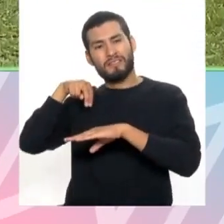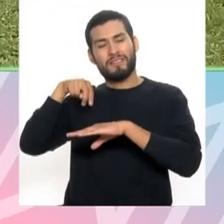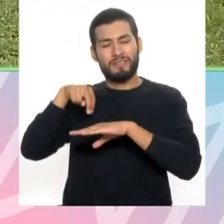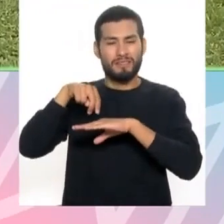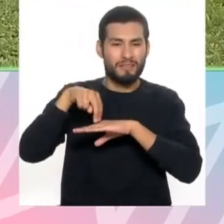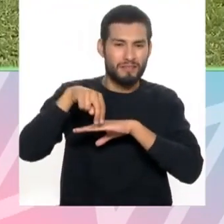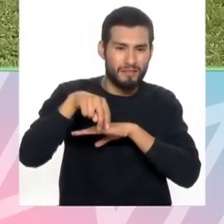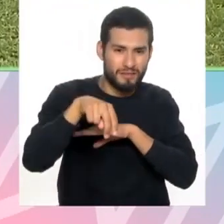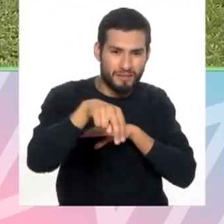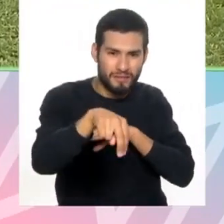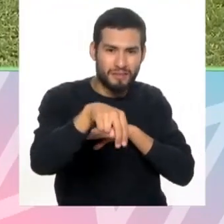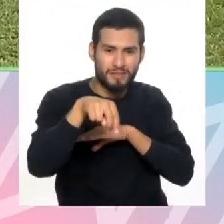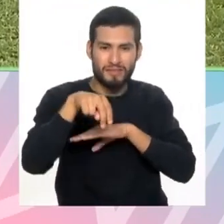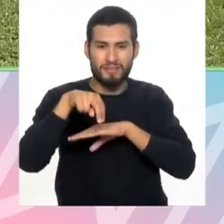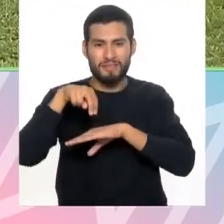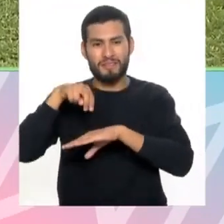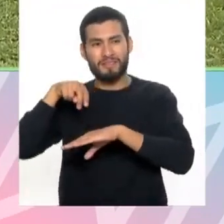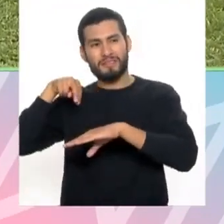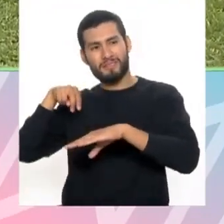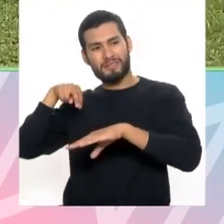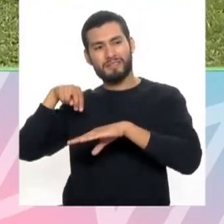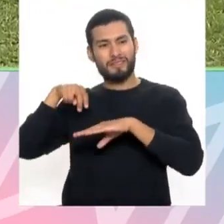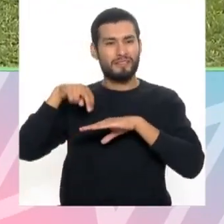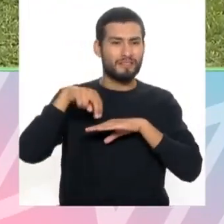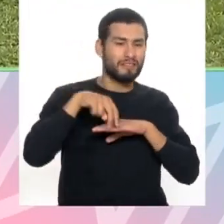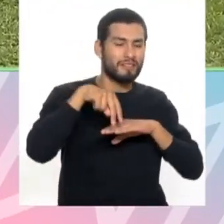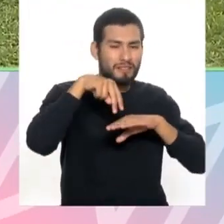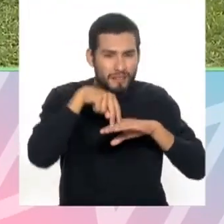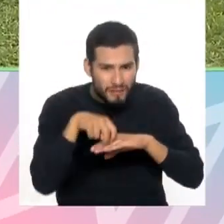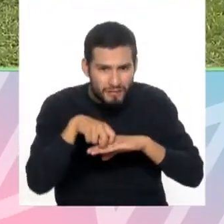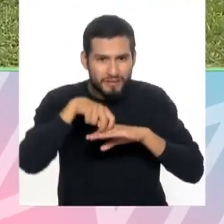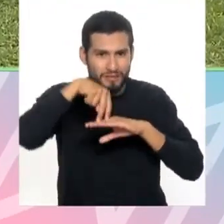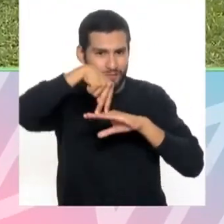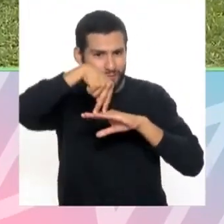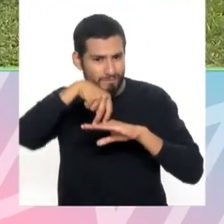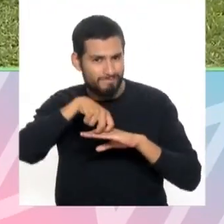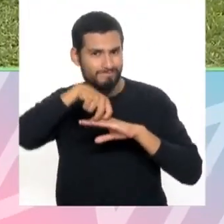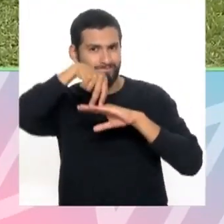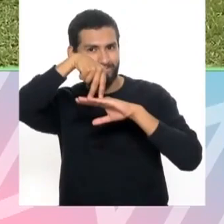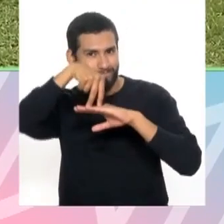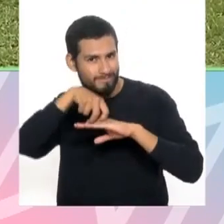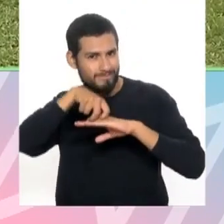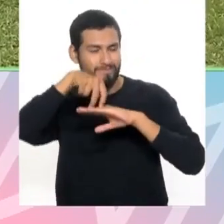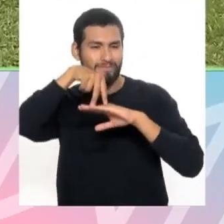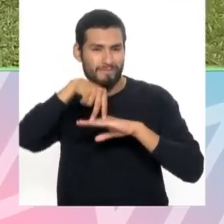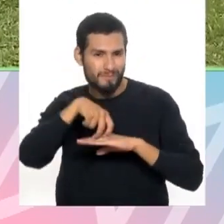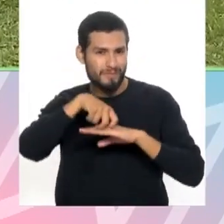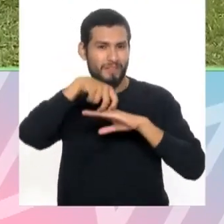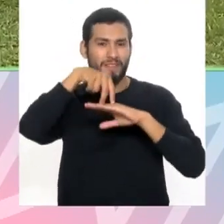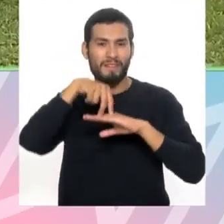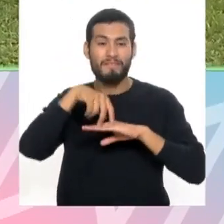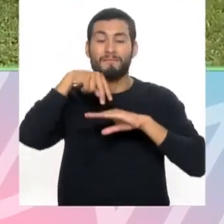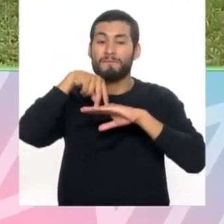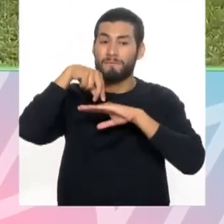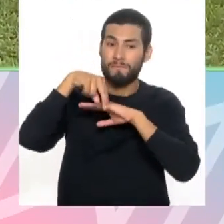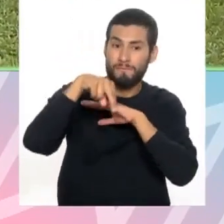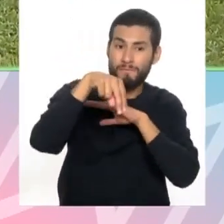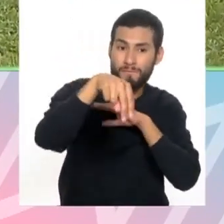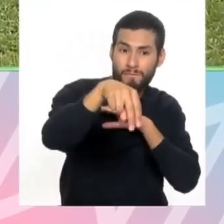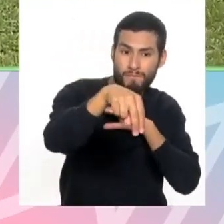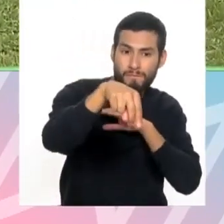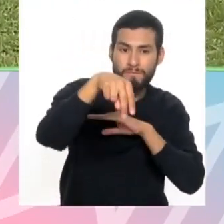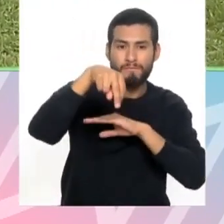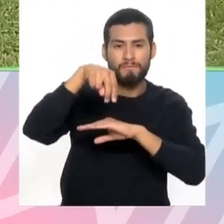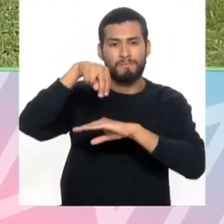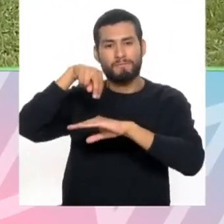retrocedemos y hacemos tres sentadillas. Abajo. Uno, dos, tres. Ajá. Ahora avanzamos. Muy bien.